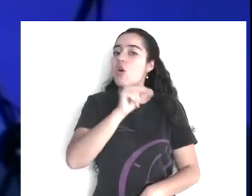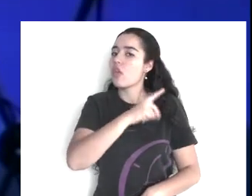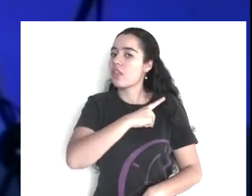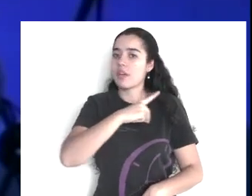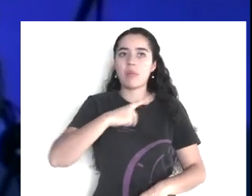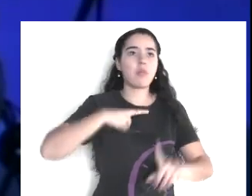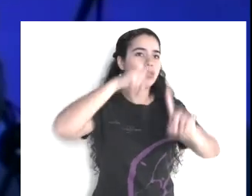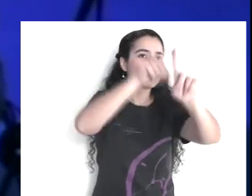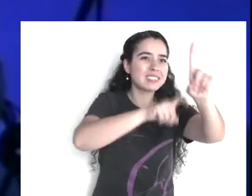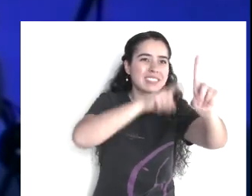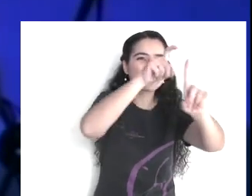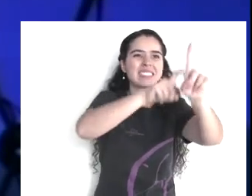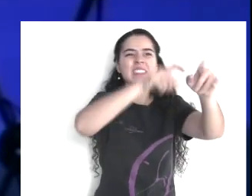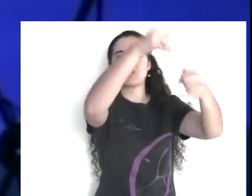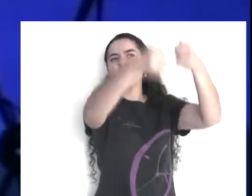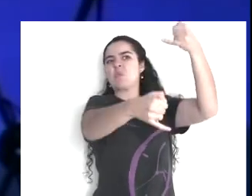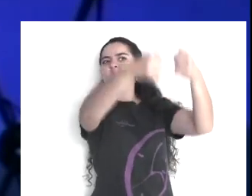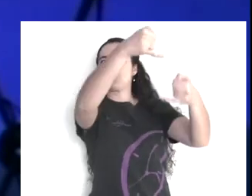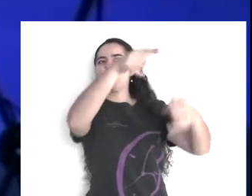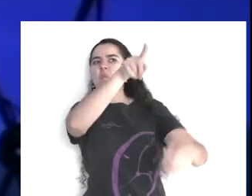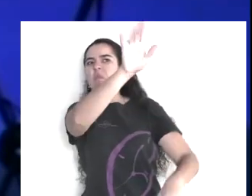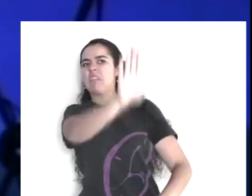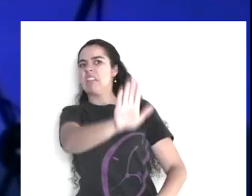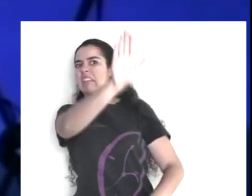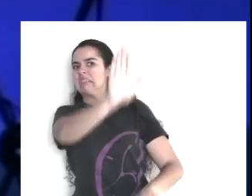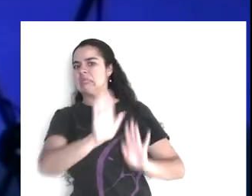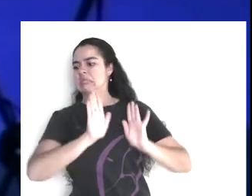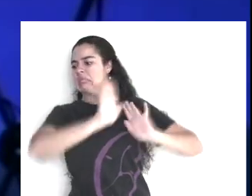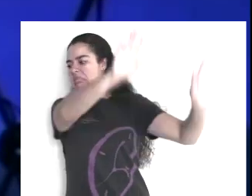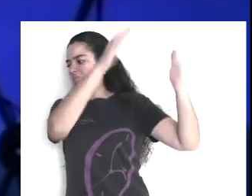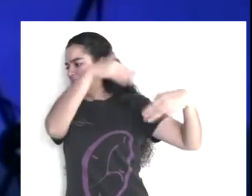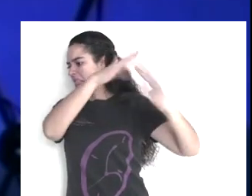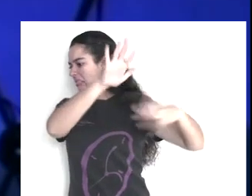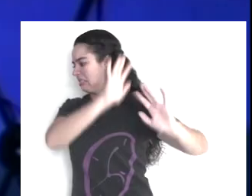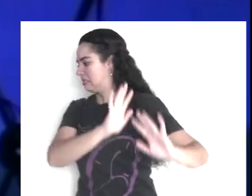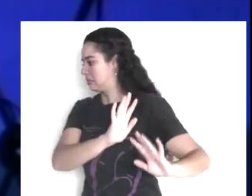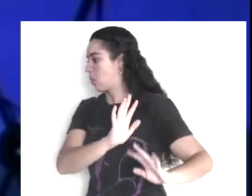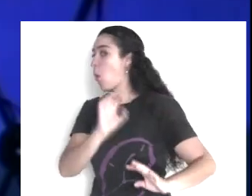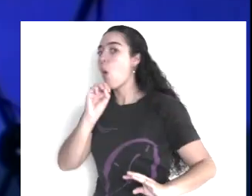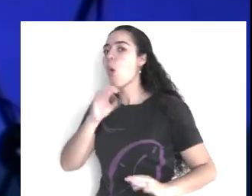solo por la apariencia, o por lo que nos dicen, de ellas,